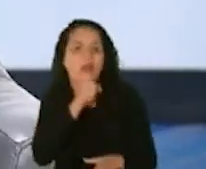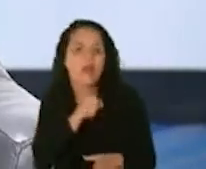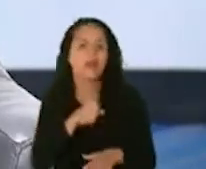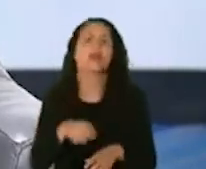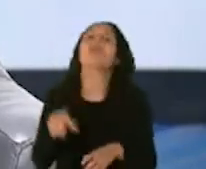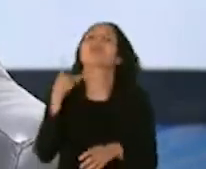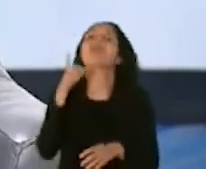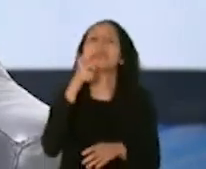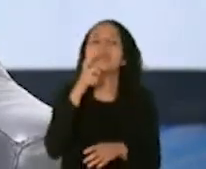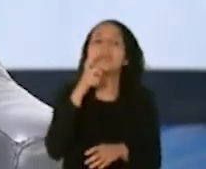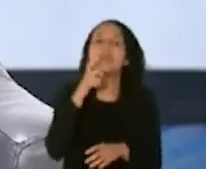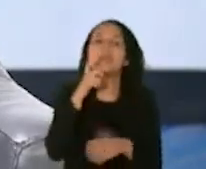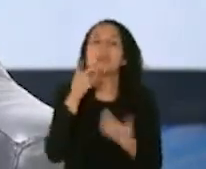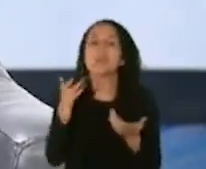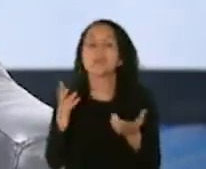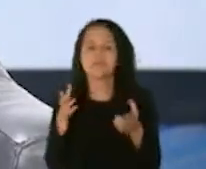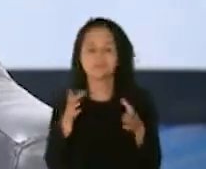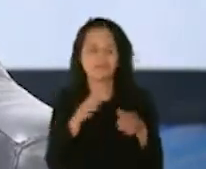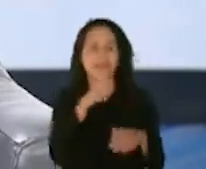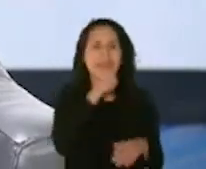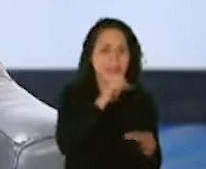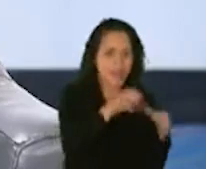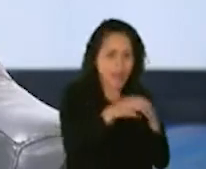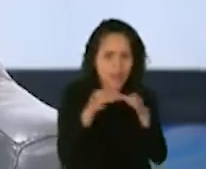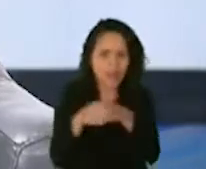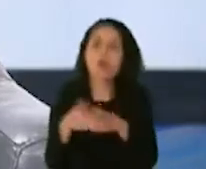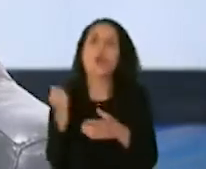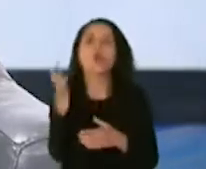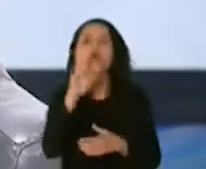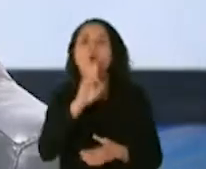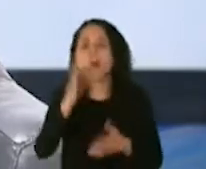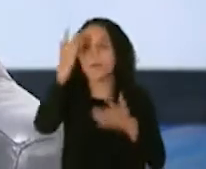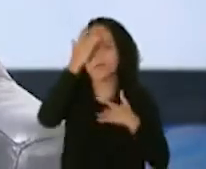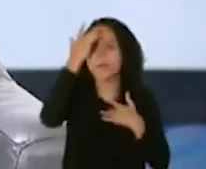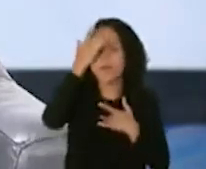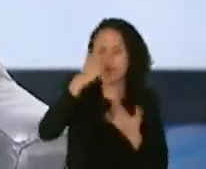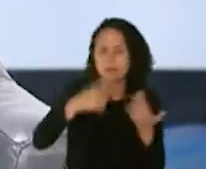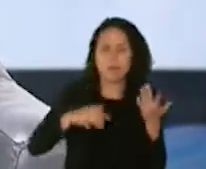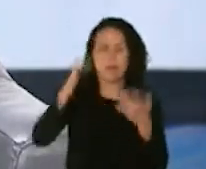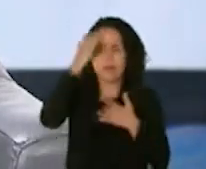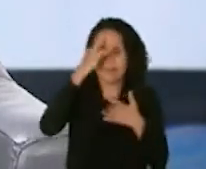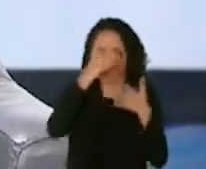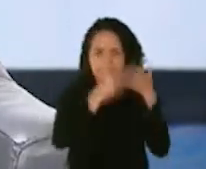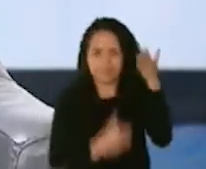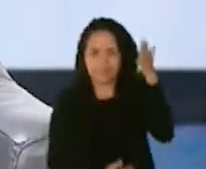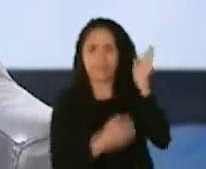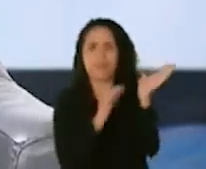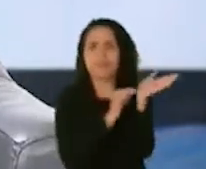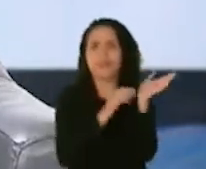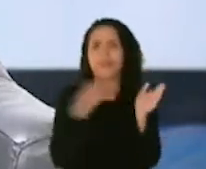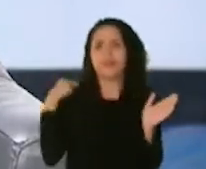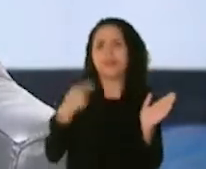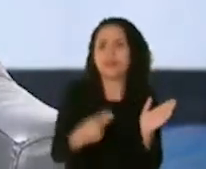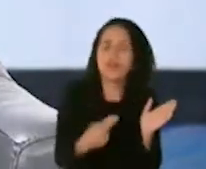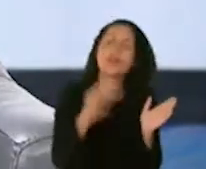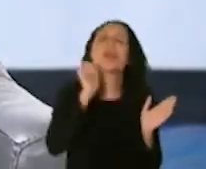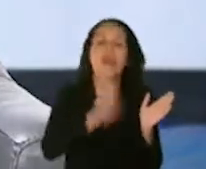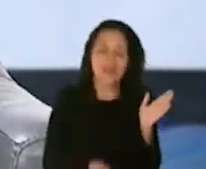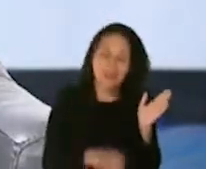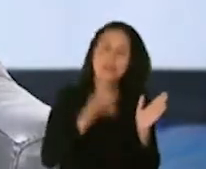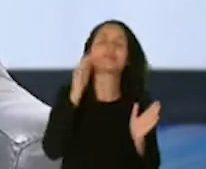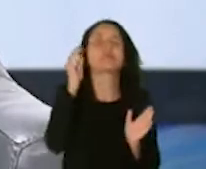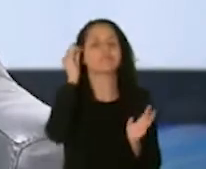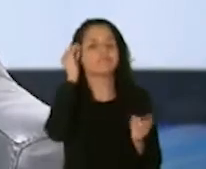quién en el grupo de edad o en condiciones médicas es más afectado. Y esos datos los tenemos. Se toma en consideración